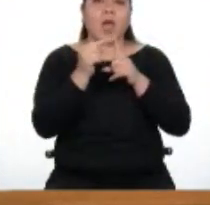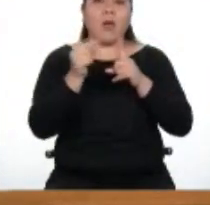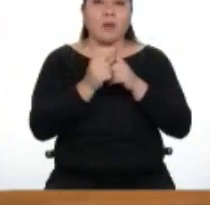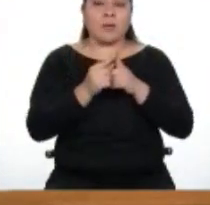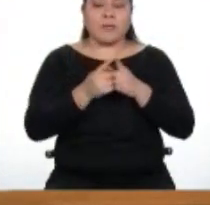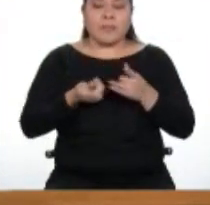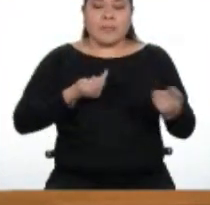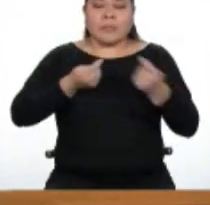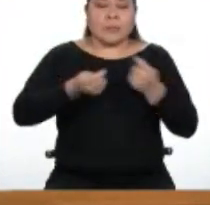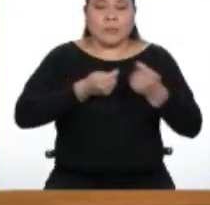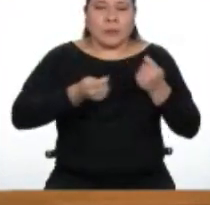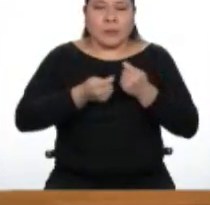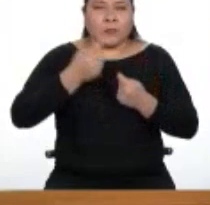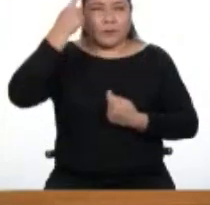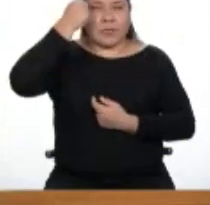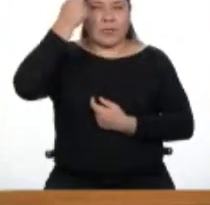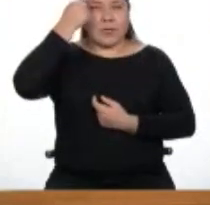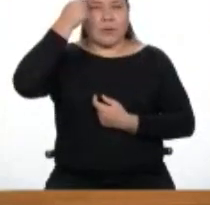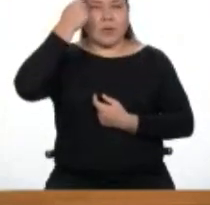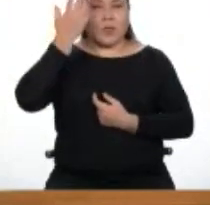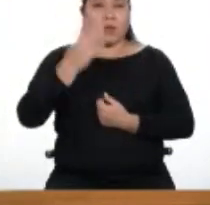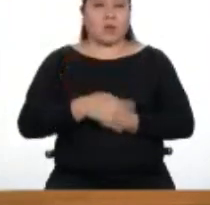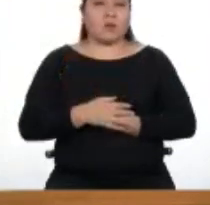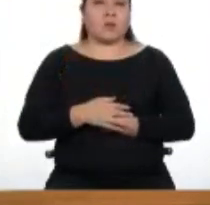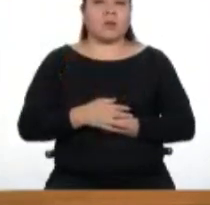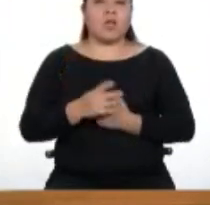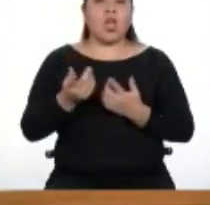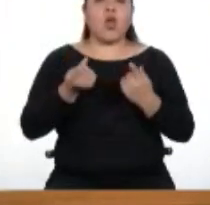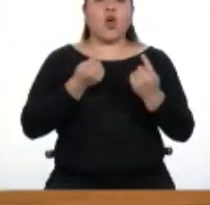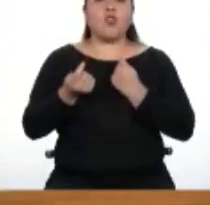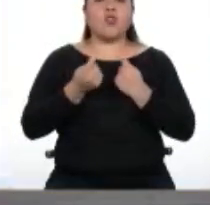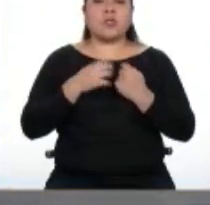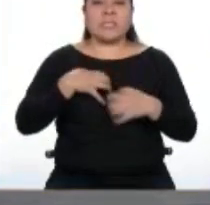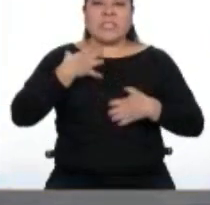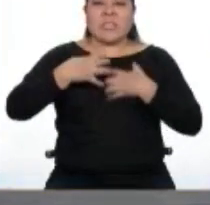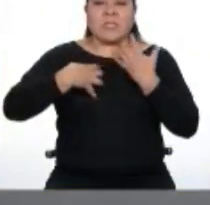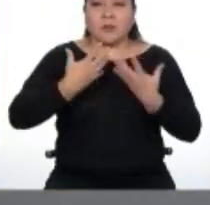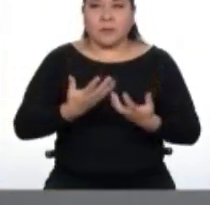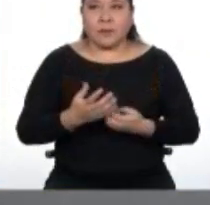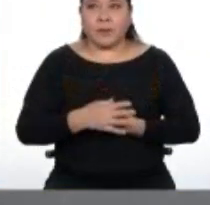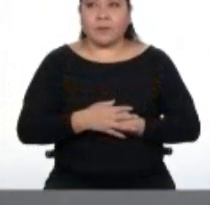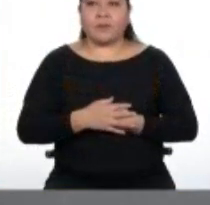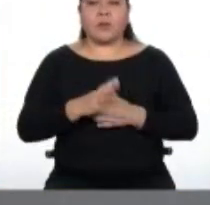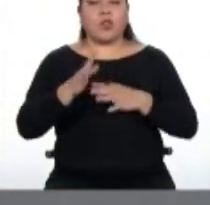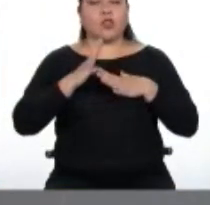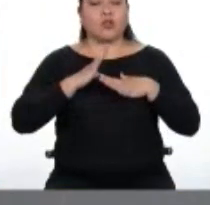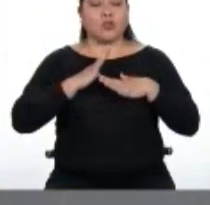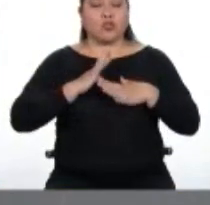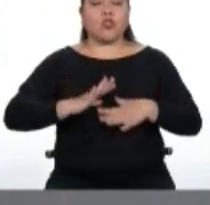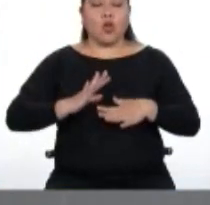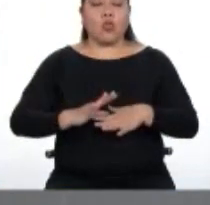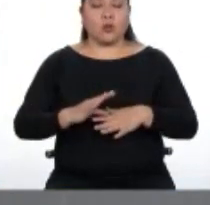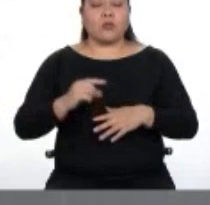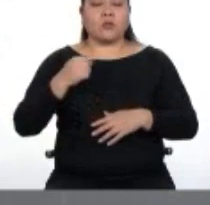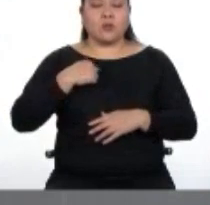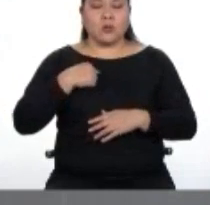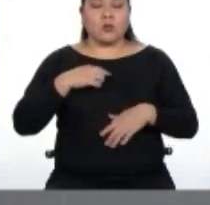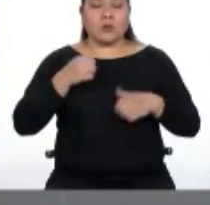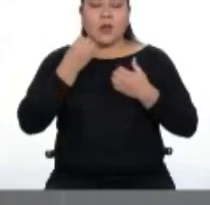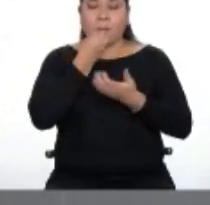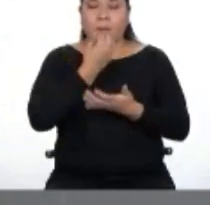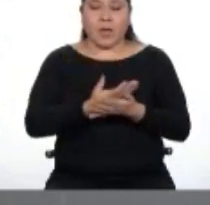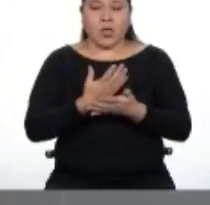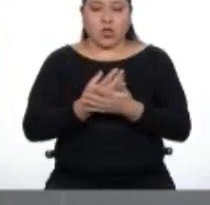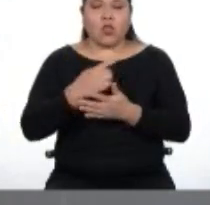frenar pensamientos de tensión y controlar nuestras reacciones. Todo va a estar bien. Puedo manejar